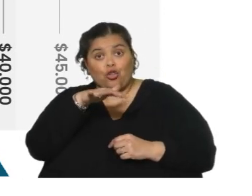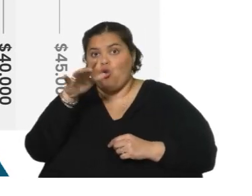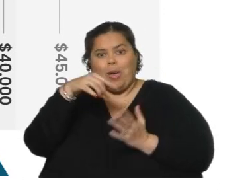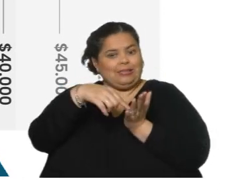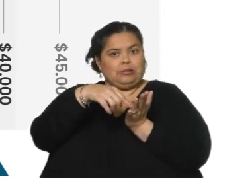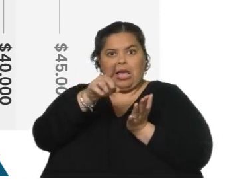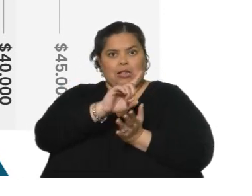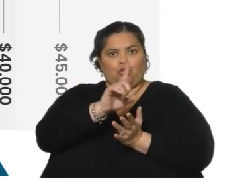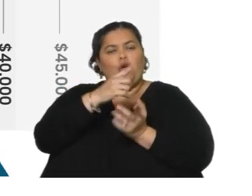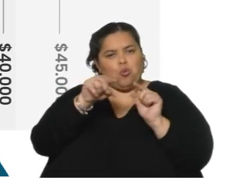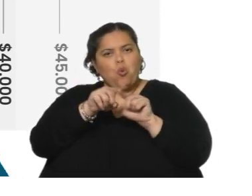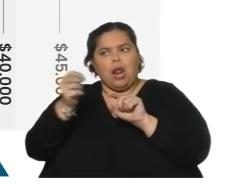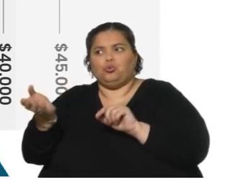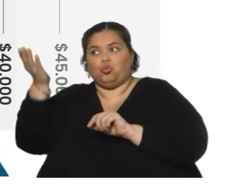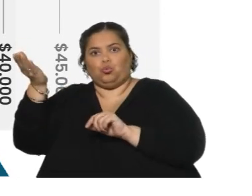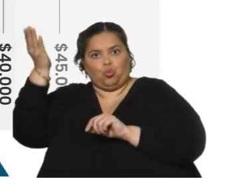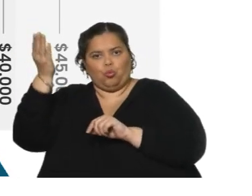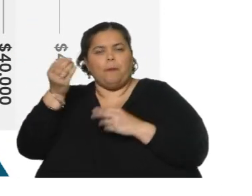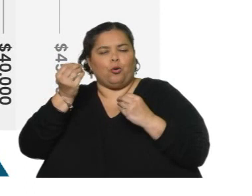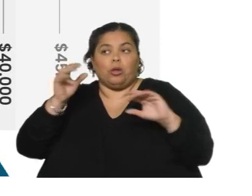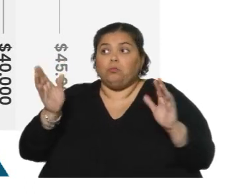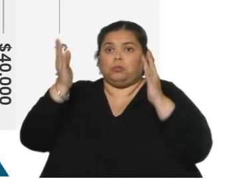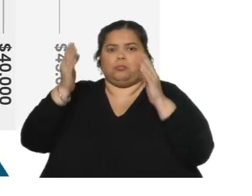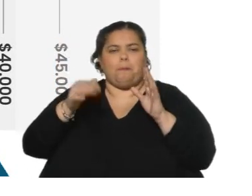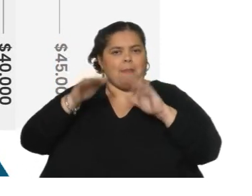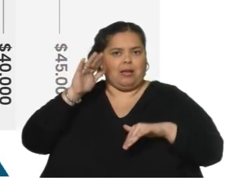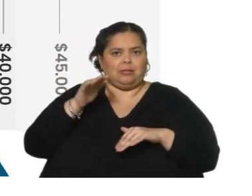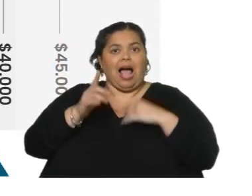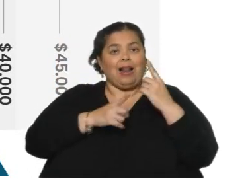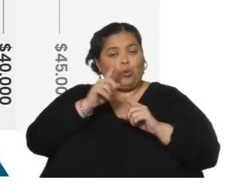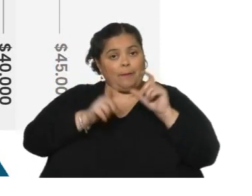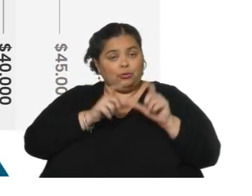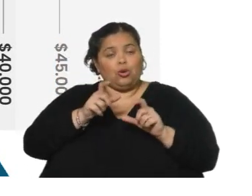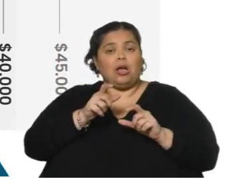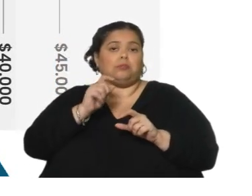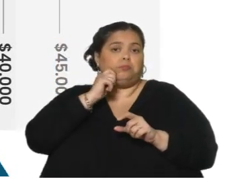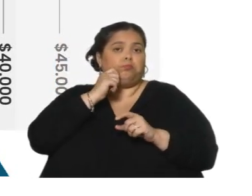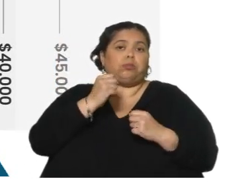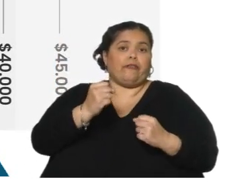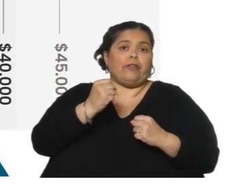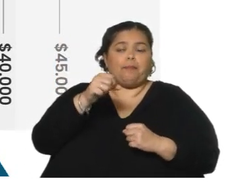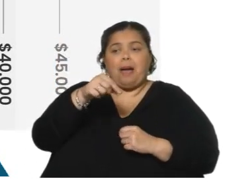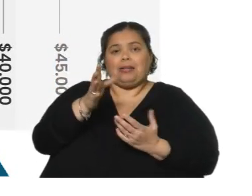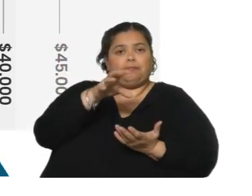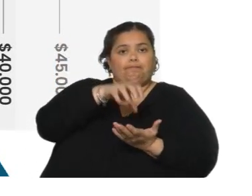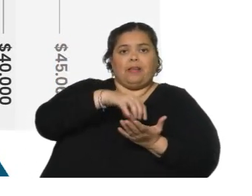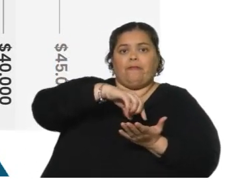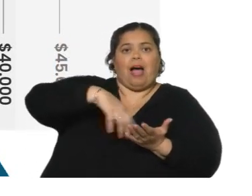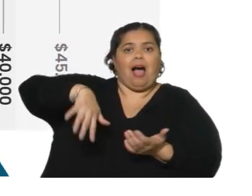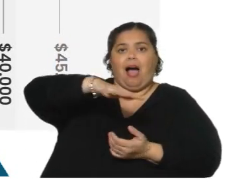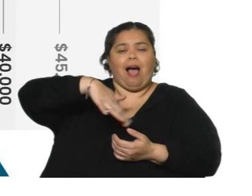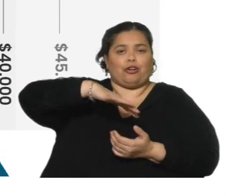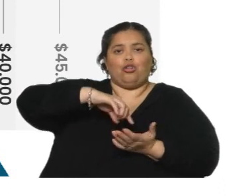que a veces se ajustan al alza con un poco más de impulso que aquellos considerados absolutamente clave o determinantes